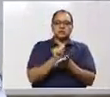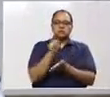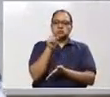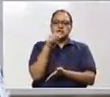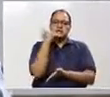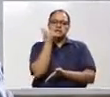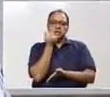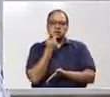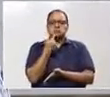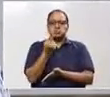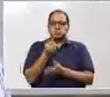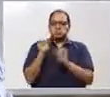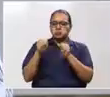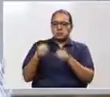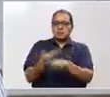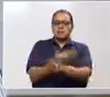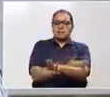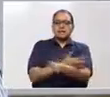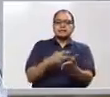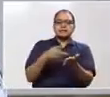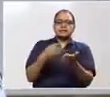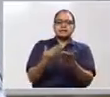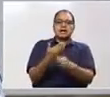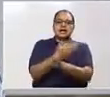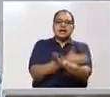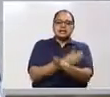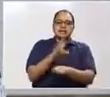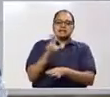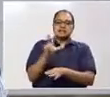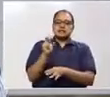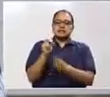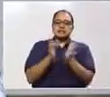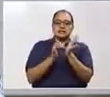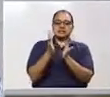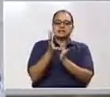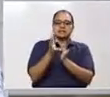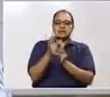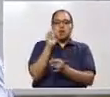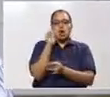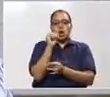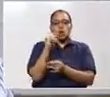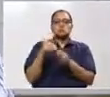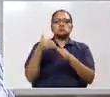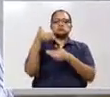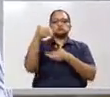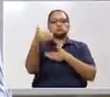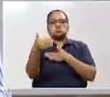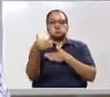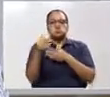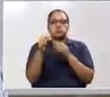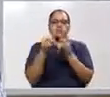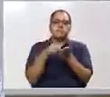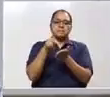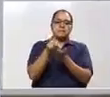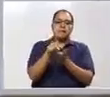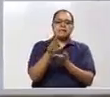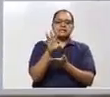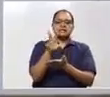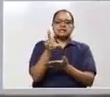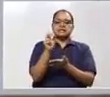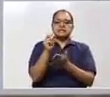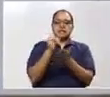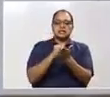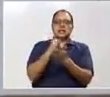contribuir, pague antes del 30 de abril, de lo contrario, mediano o pequeño, pague en la fecha que ya se está